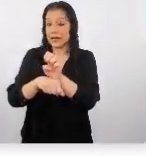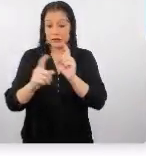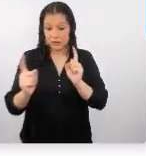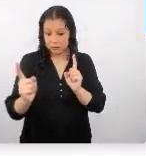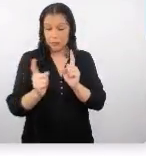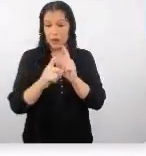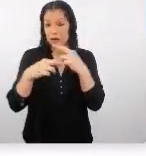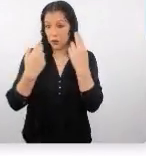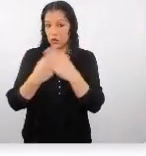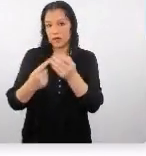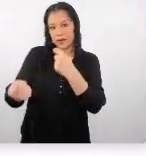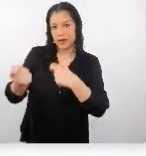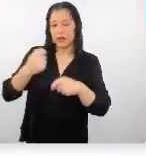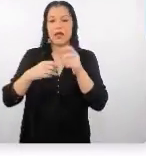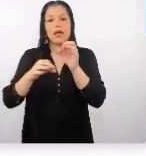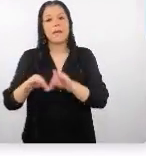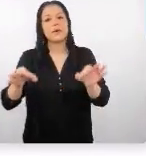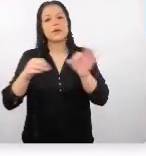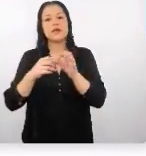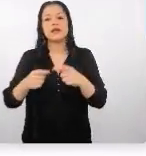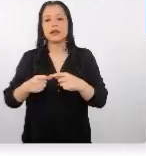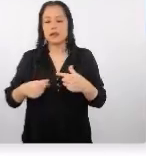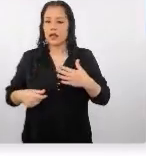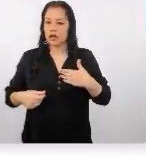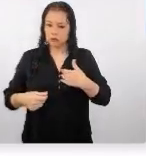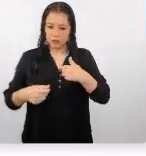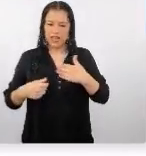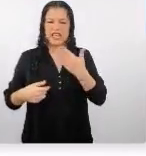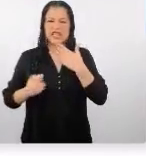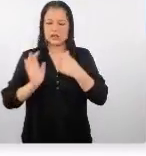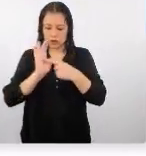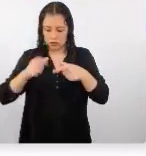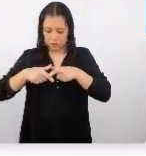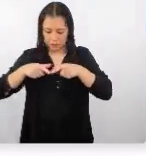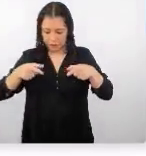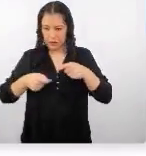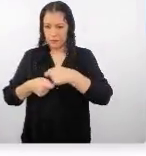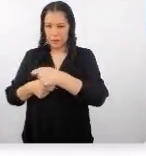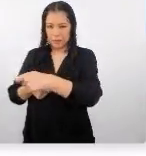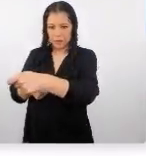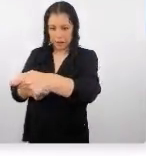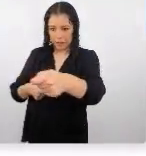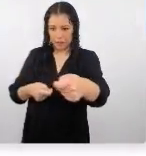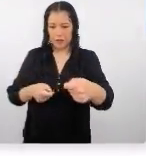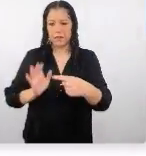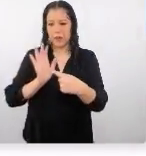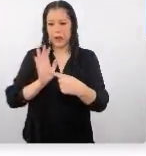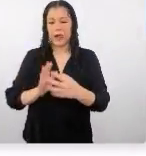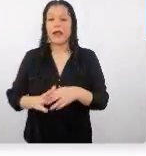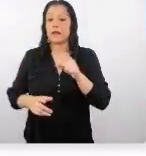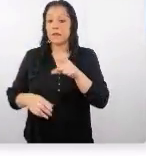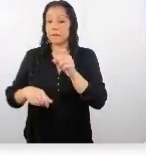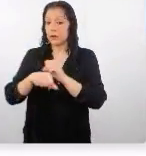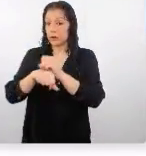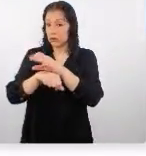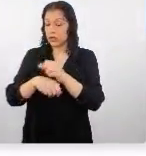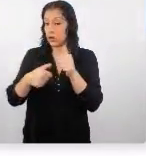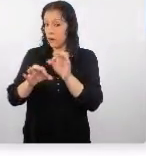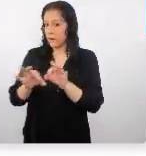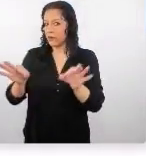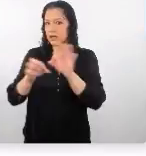importante hacer el intercambio de las tarjetas personales con todos los invitados un tip muy importante es que